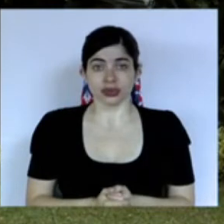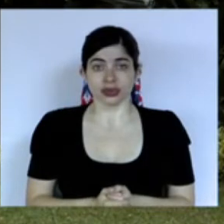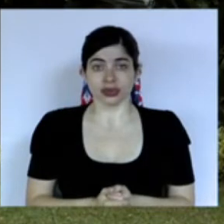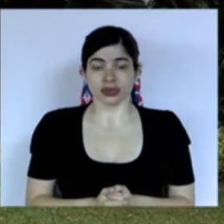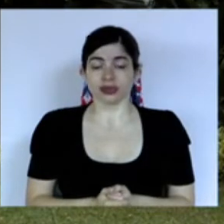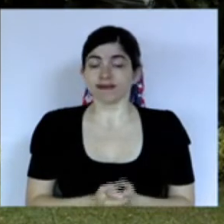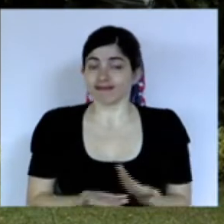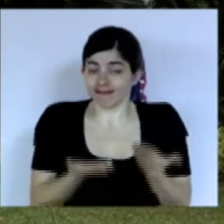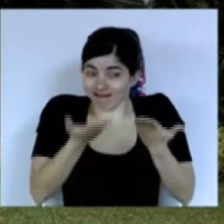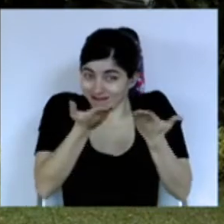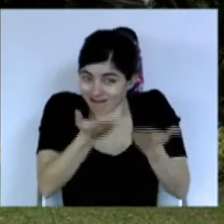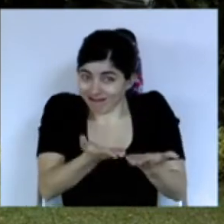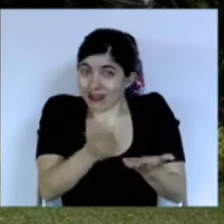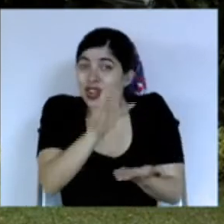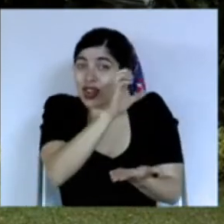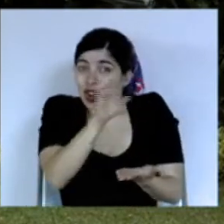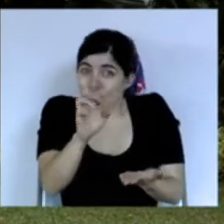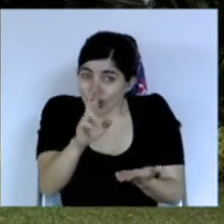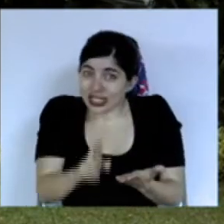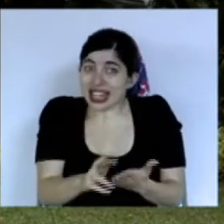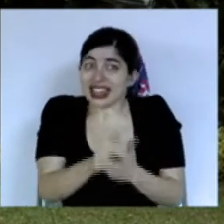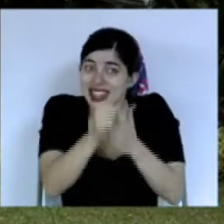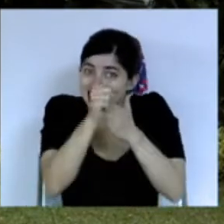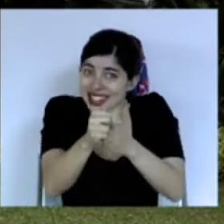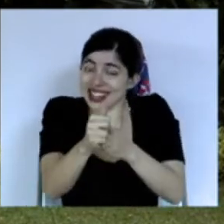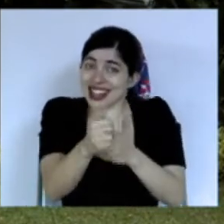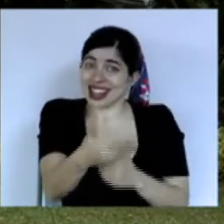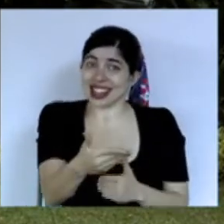ahí donde Costa Rica lidera